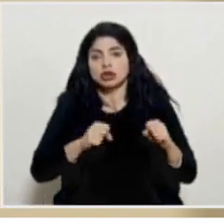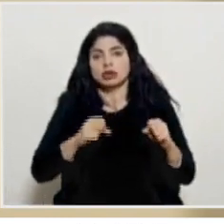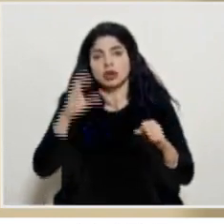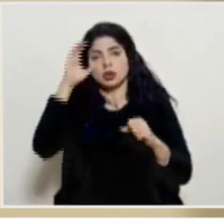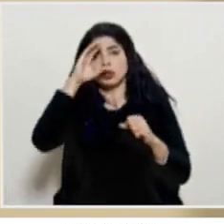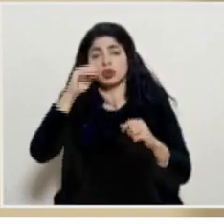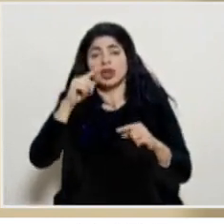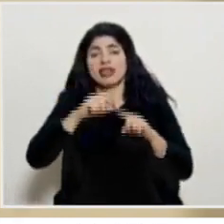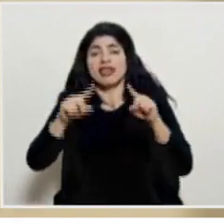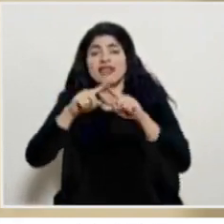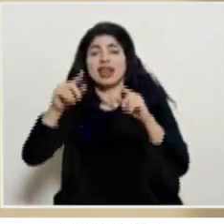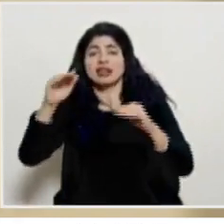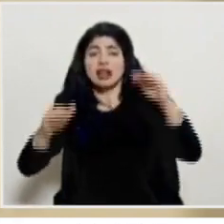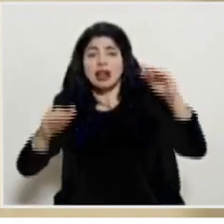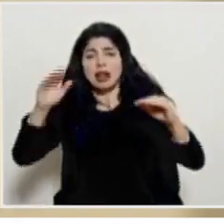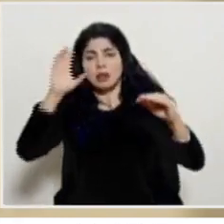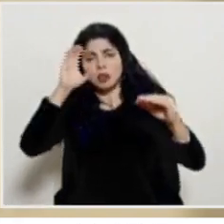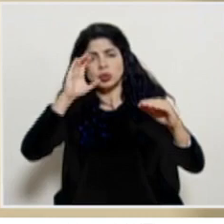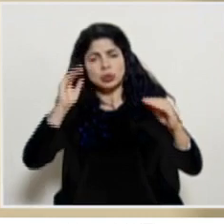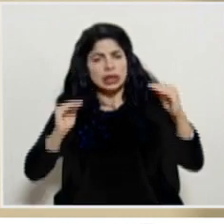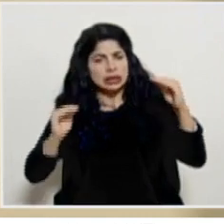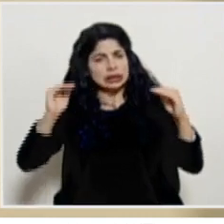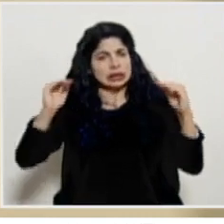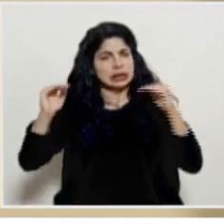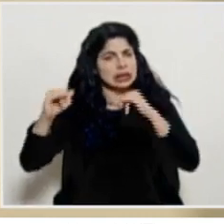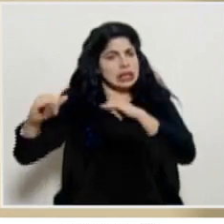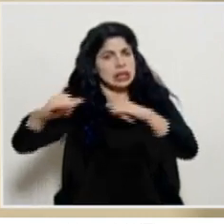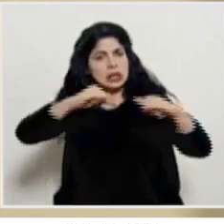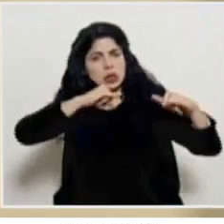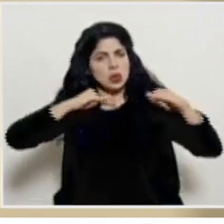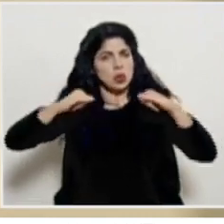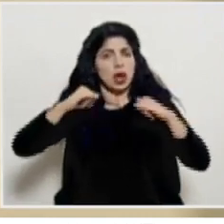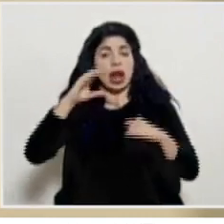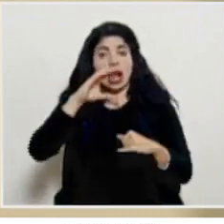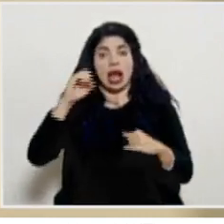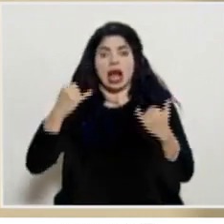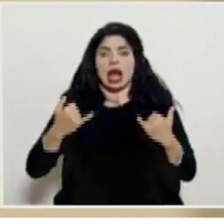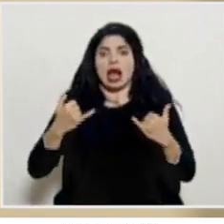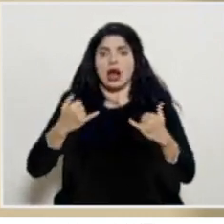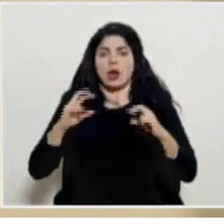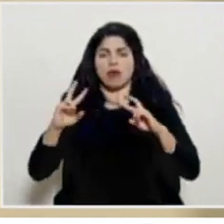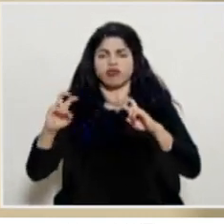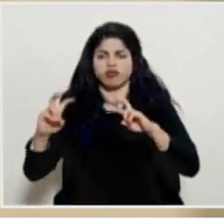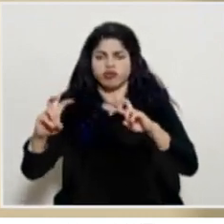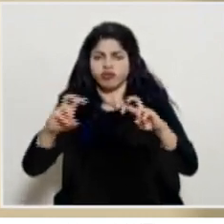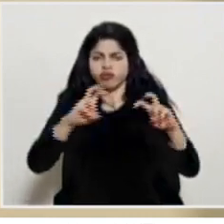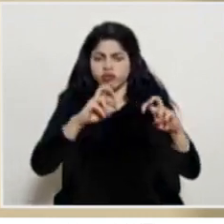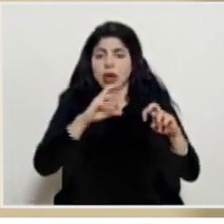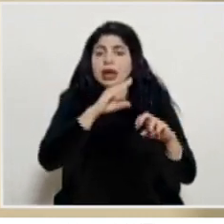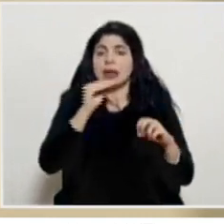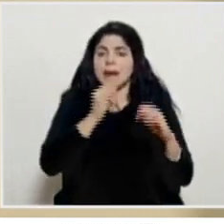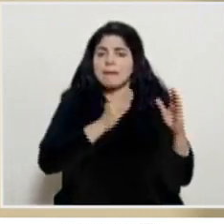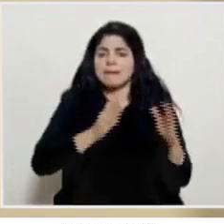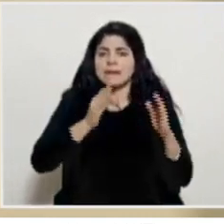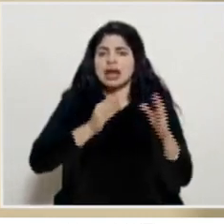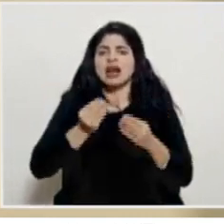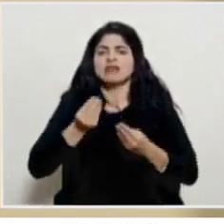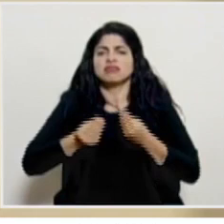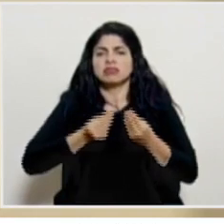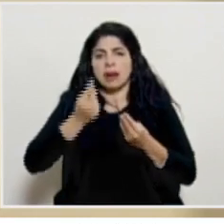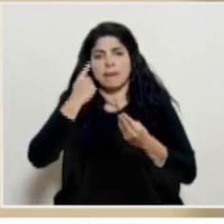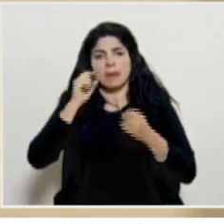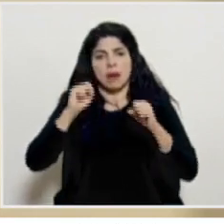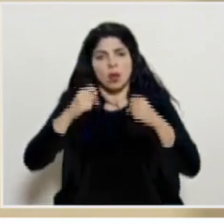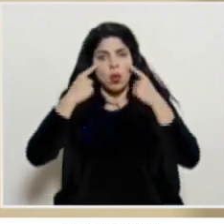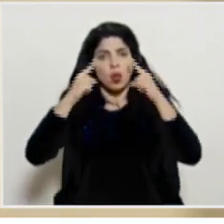entre unidades y pues la institución, la Caja está haciendo los análisis y planificando las acciones respectivas para